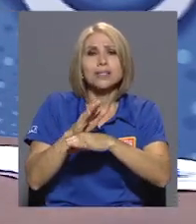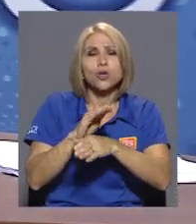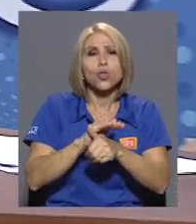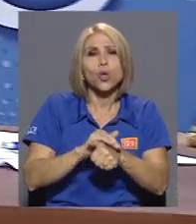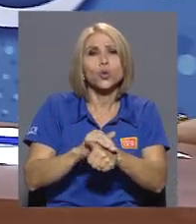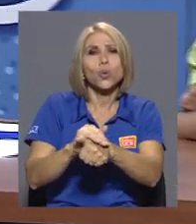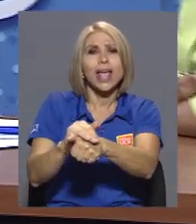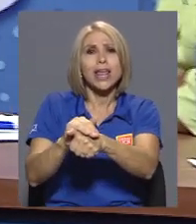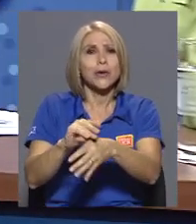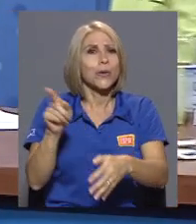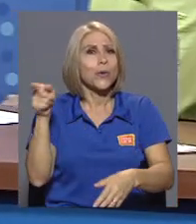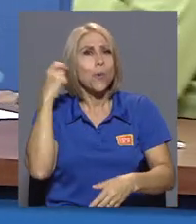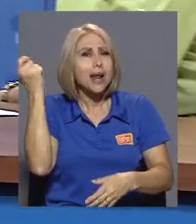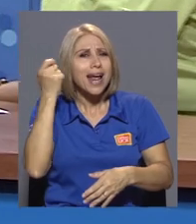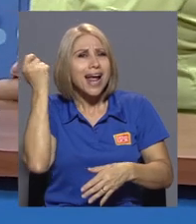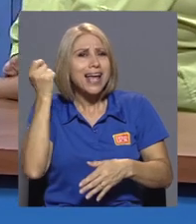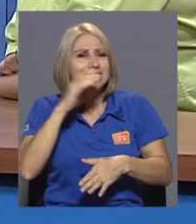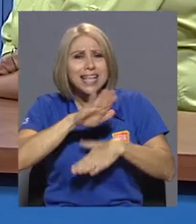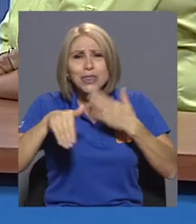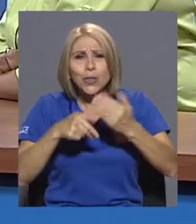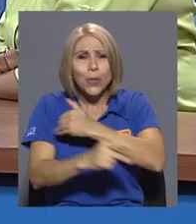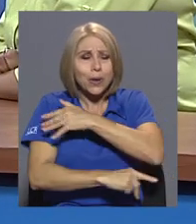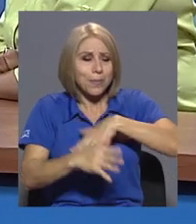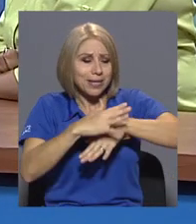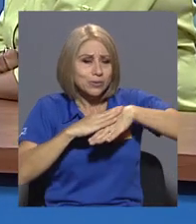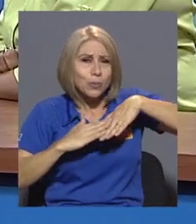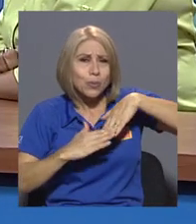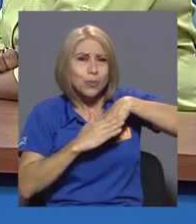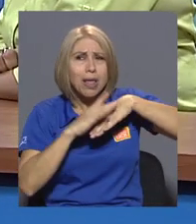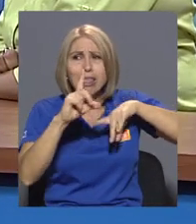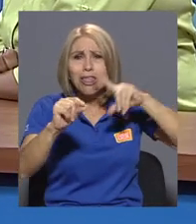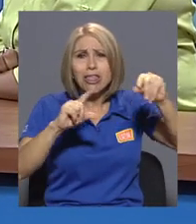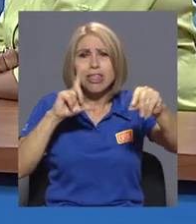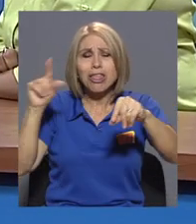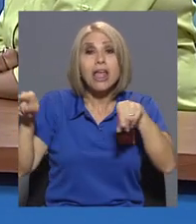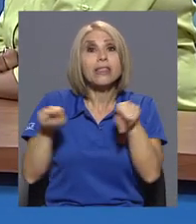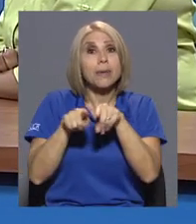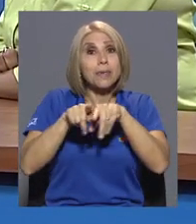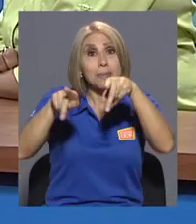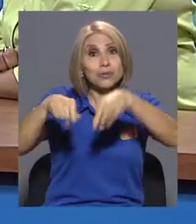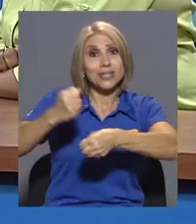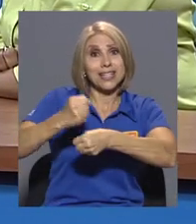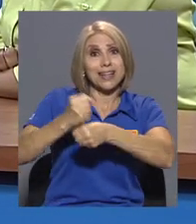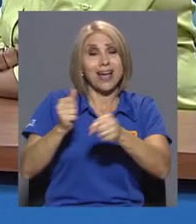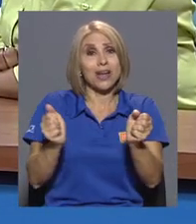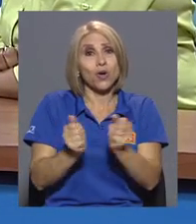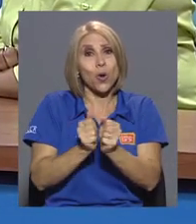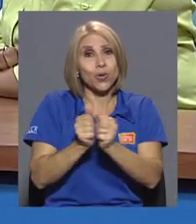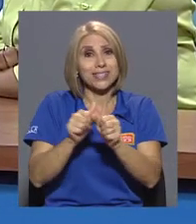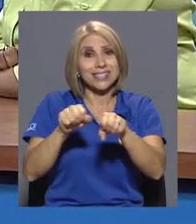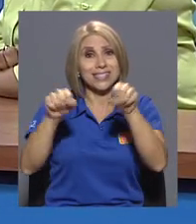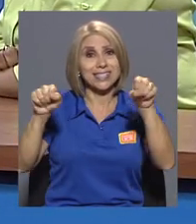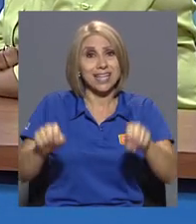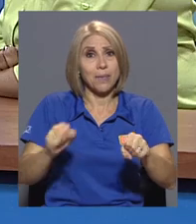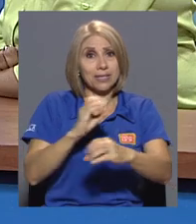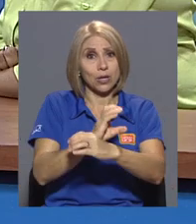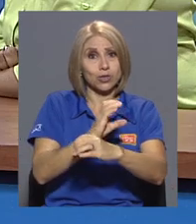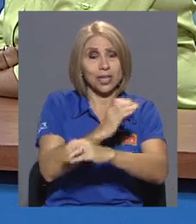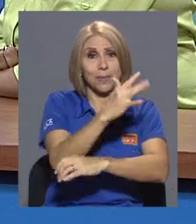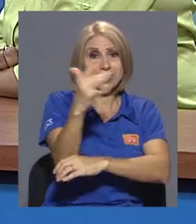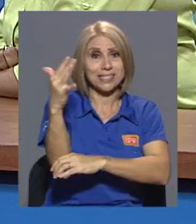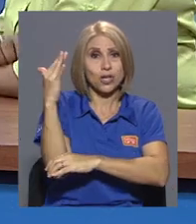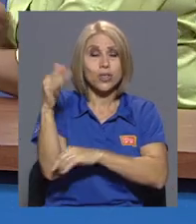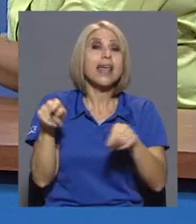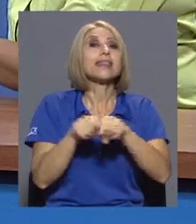zonas muy alejadas, también funcionarios del sistema nacional de reservación de zonas muy alejadas, también exportadores desde la